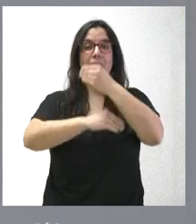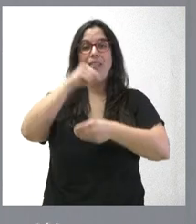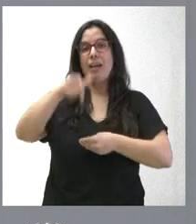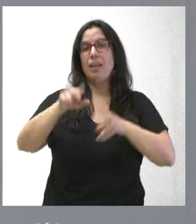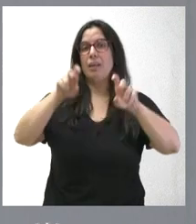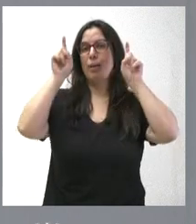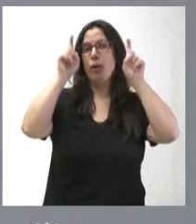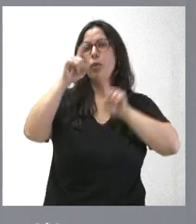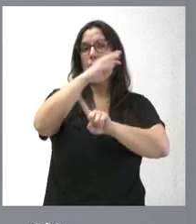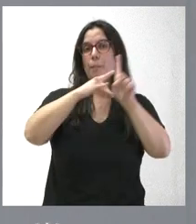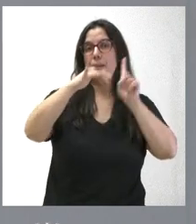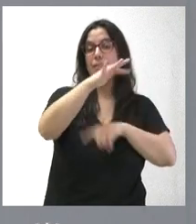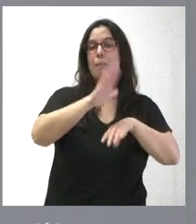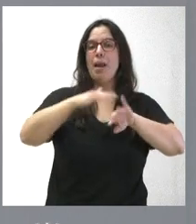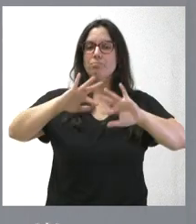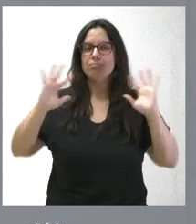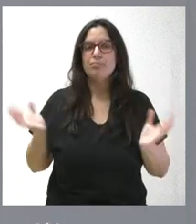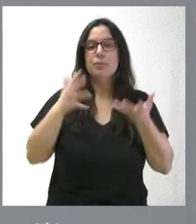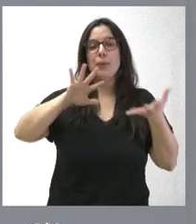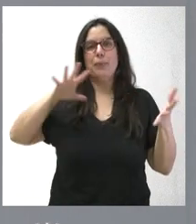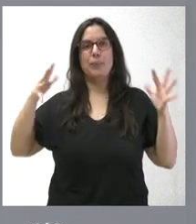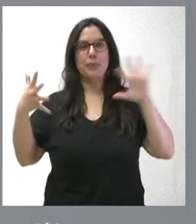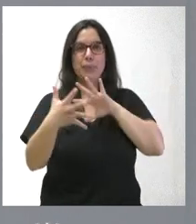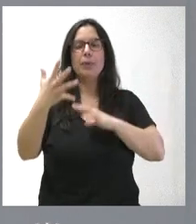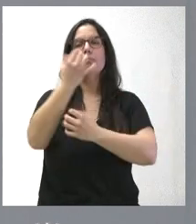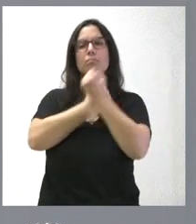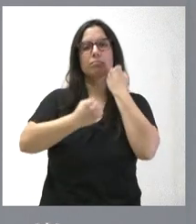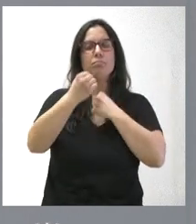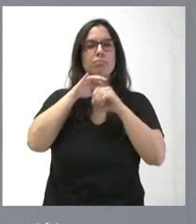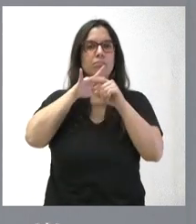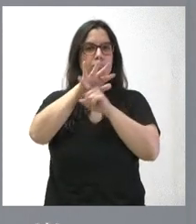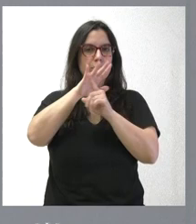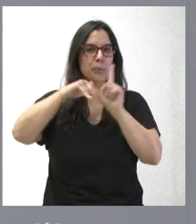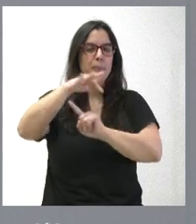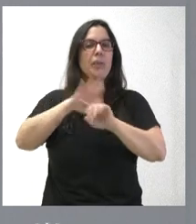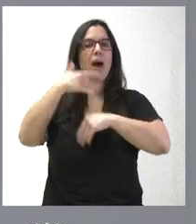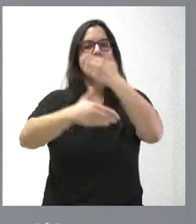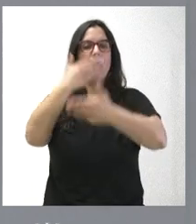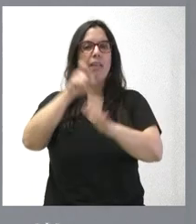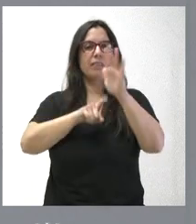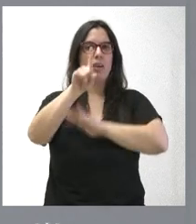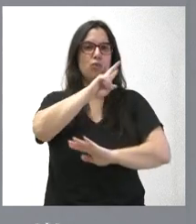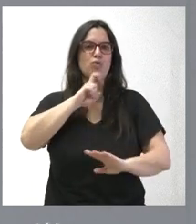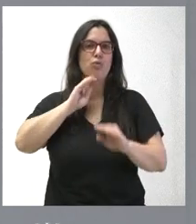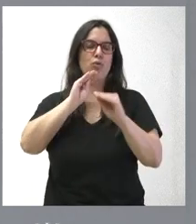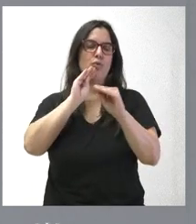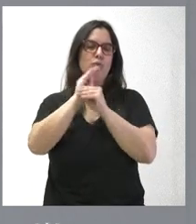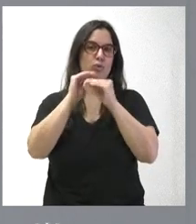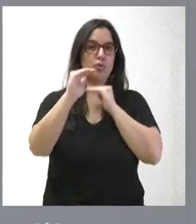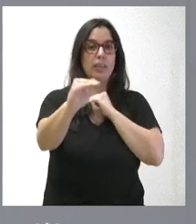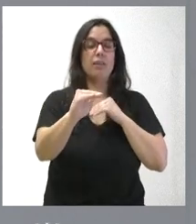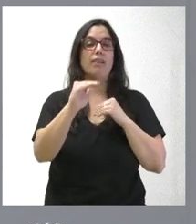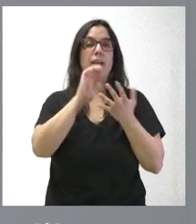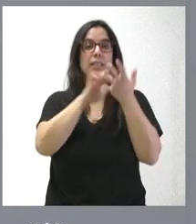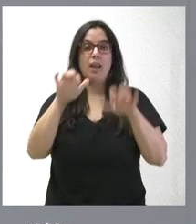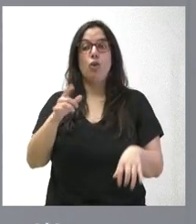educación ambiental para promover la transición ecológica y avanzar hacia el desarrollo sostenible de Castilla y León, que es una comunidad referente en